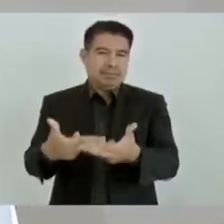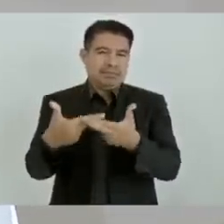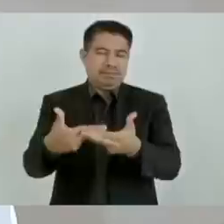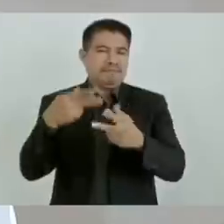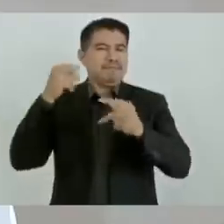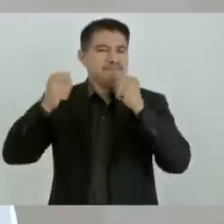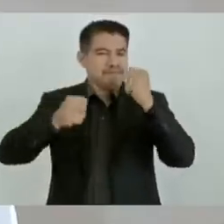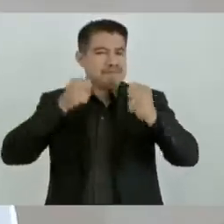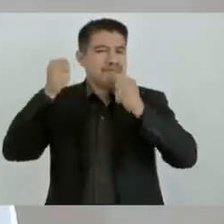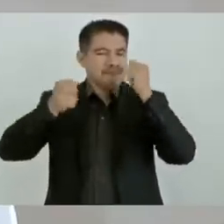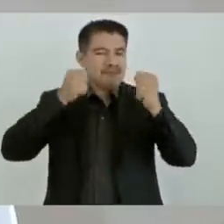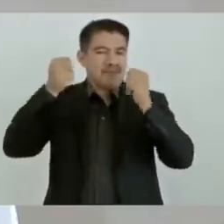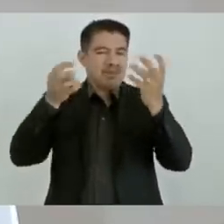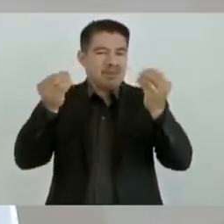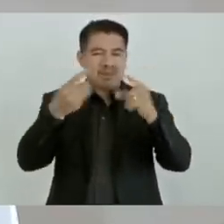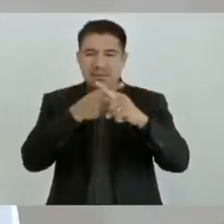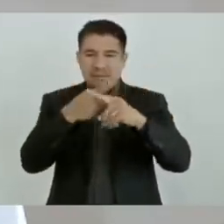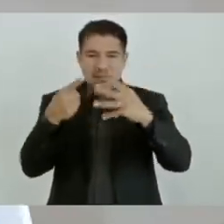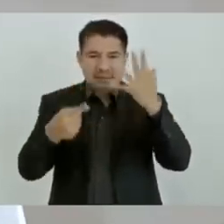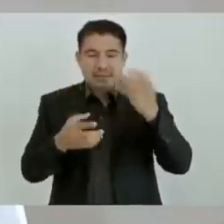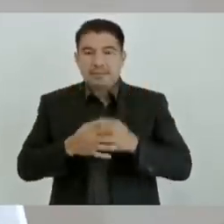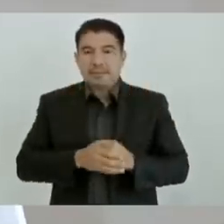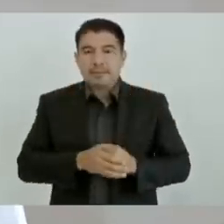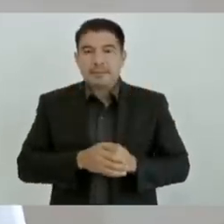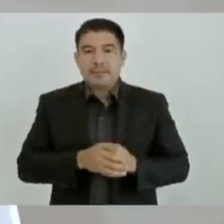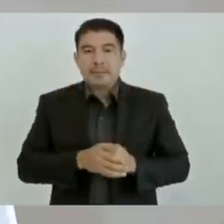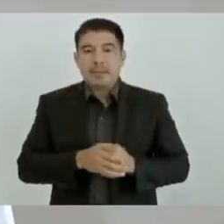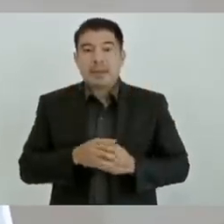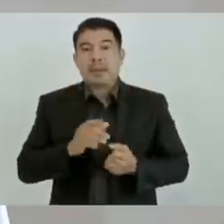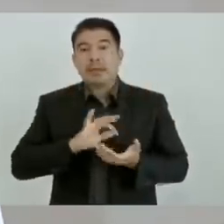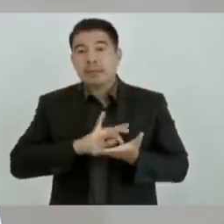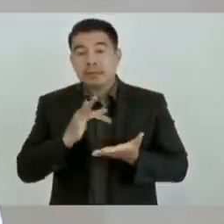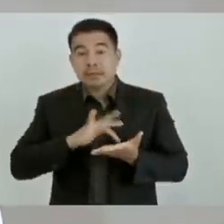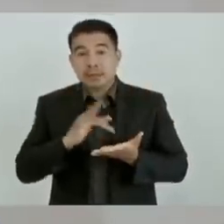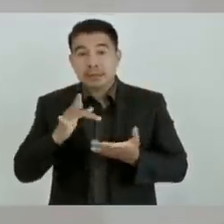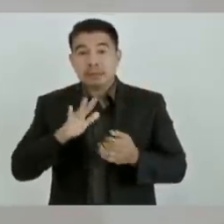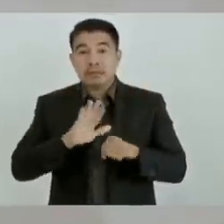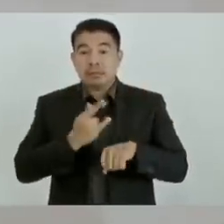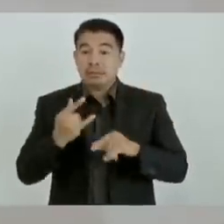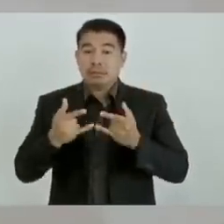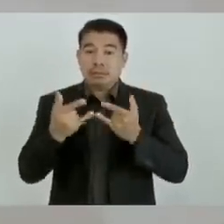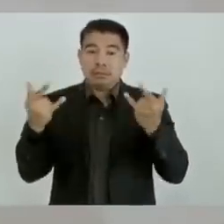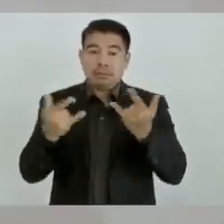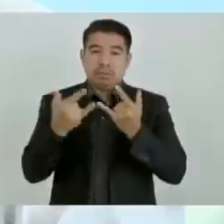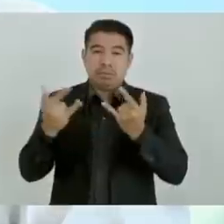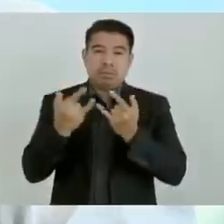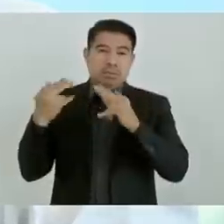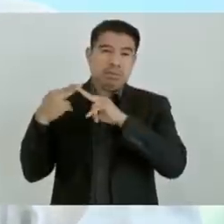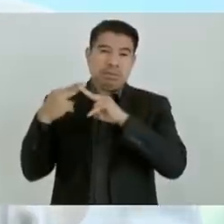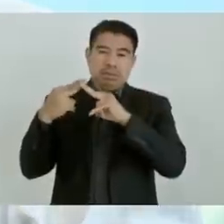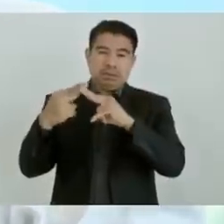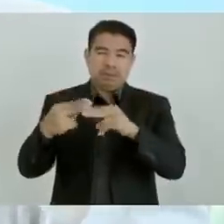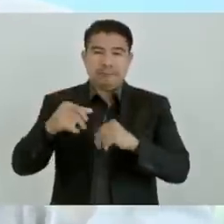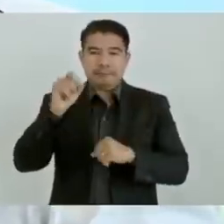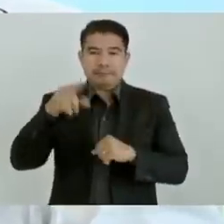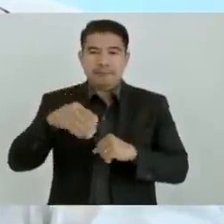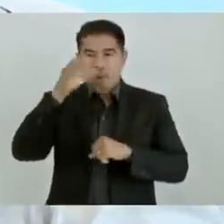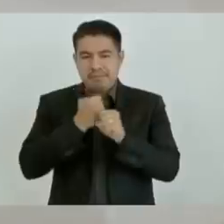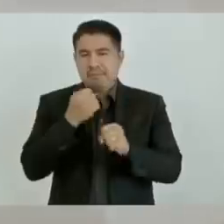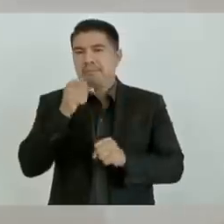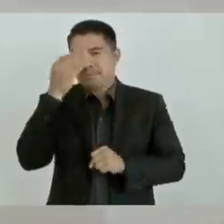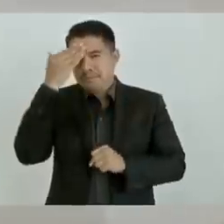gracias a su historia y a su cultura.